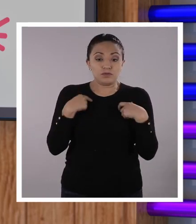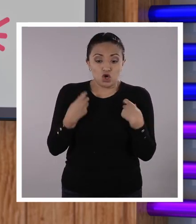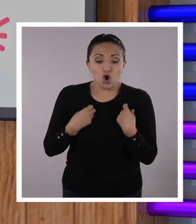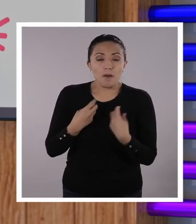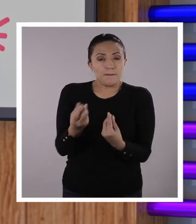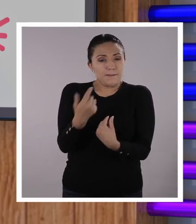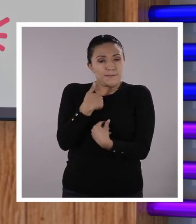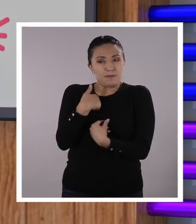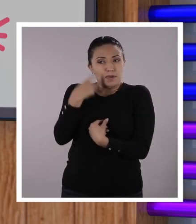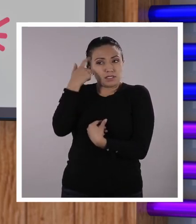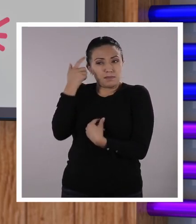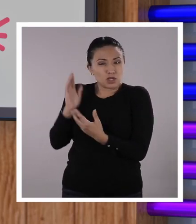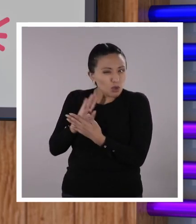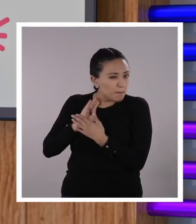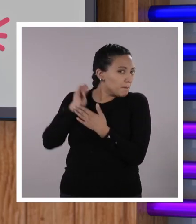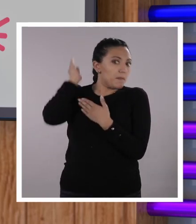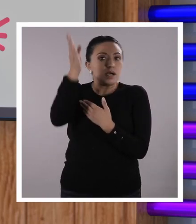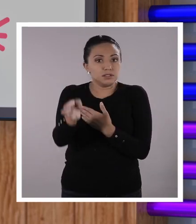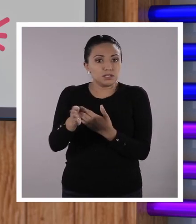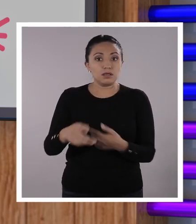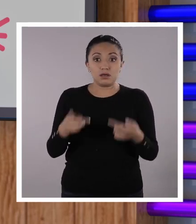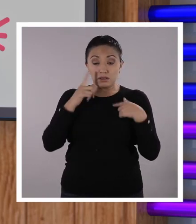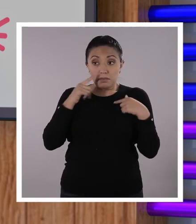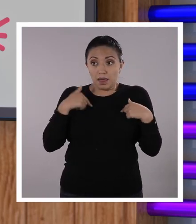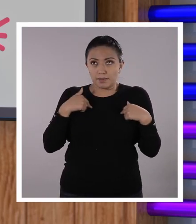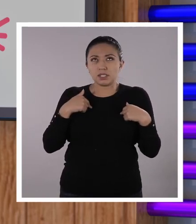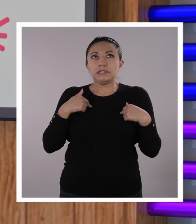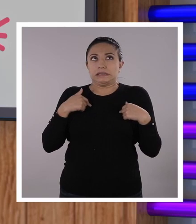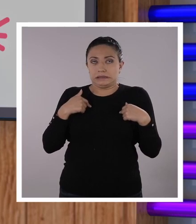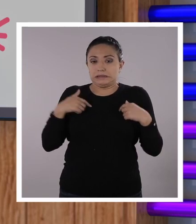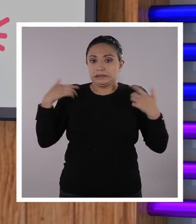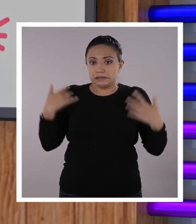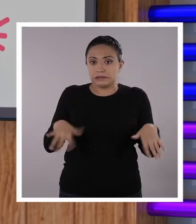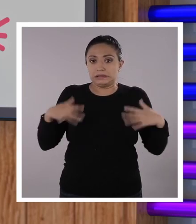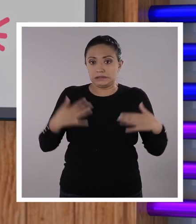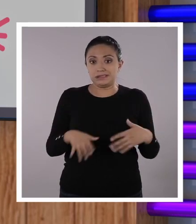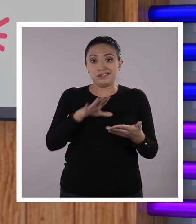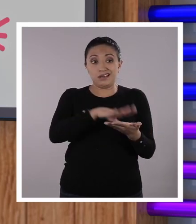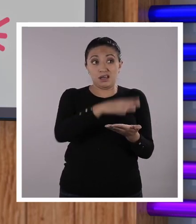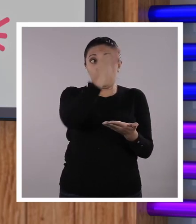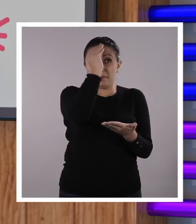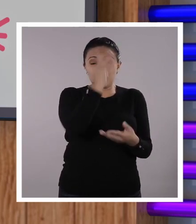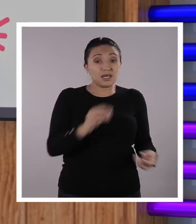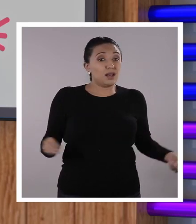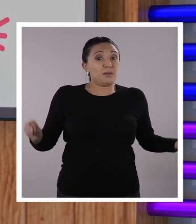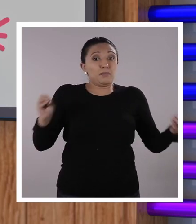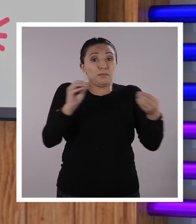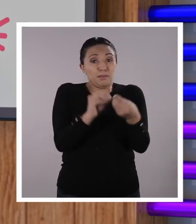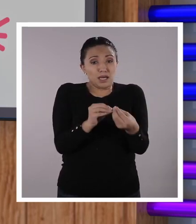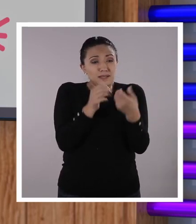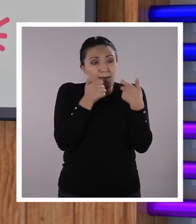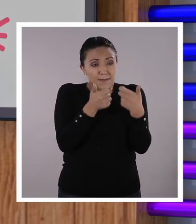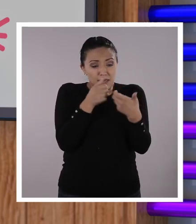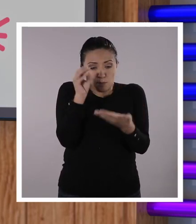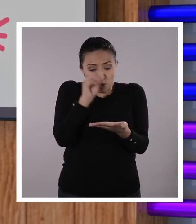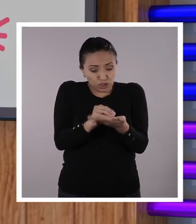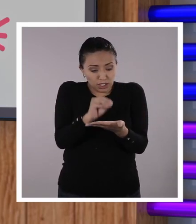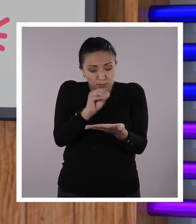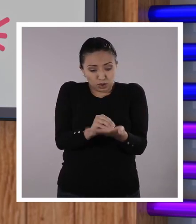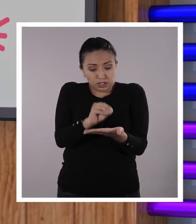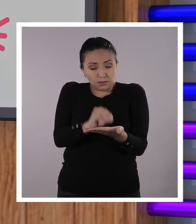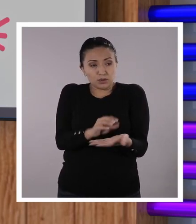a desafiar nuestro pensamiento. Por ejemplo, para mí, un desafío gigante es aprender a citar súper bien,